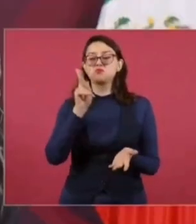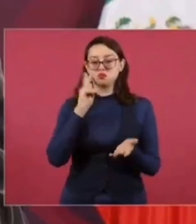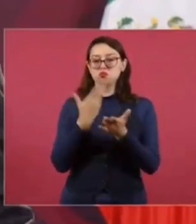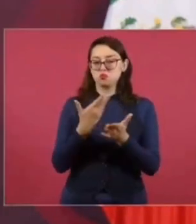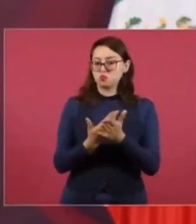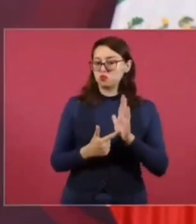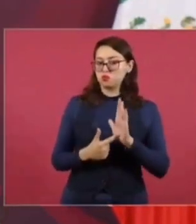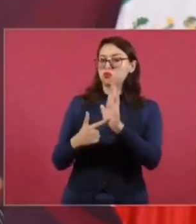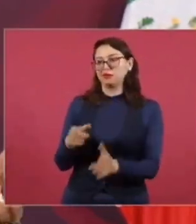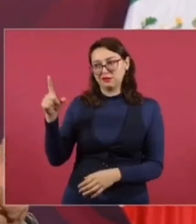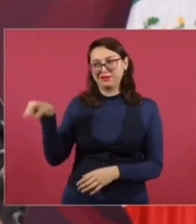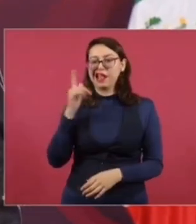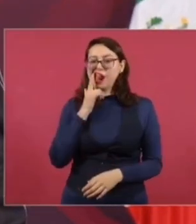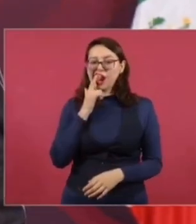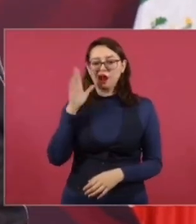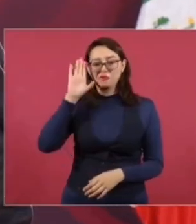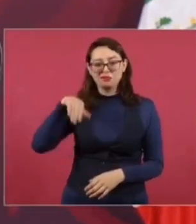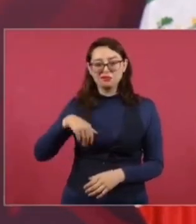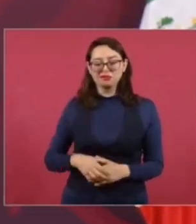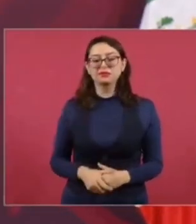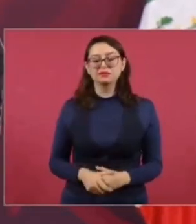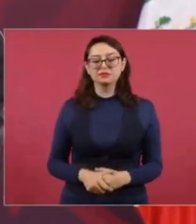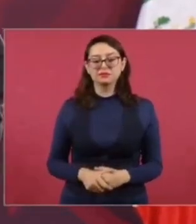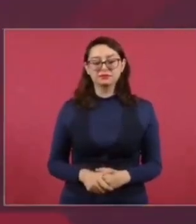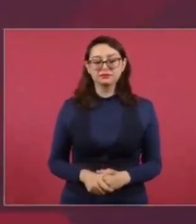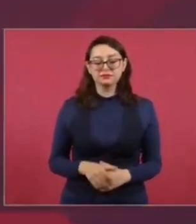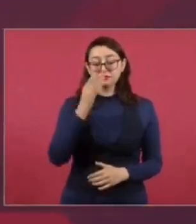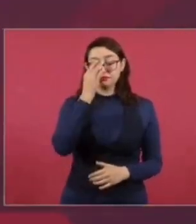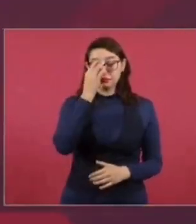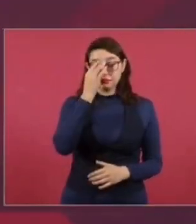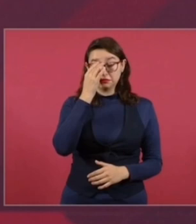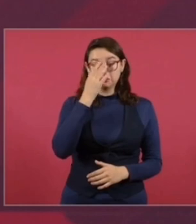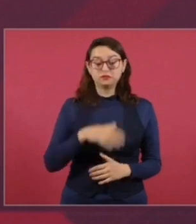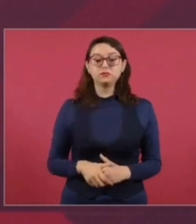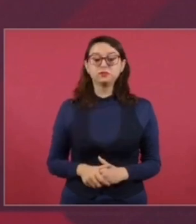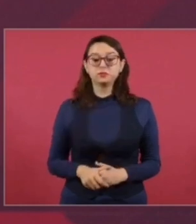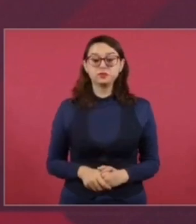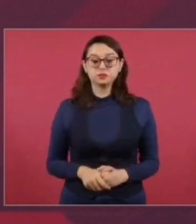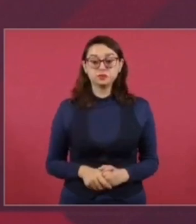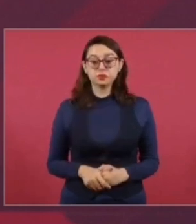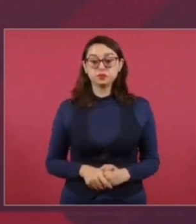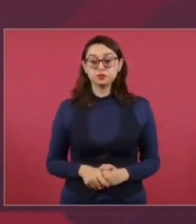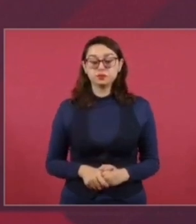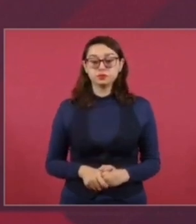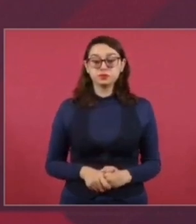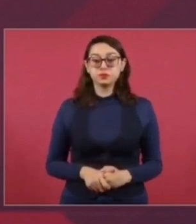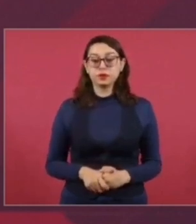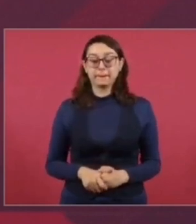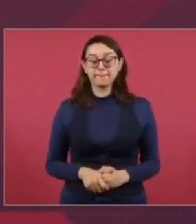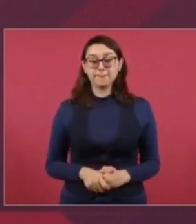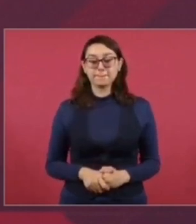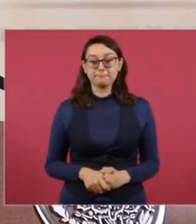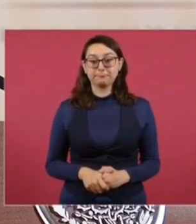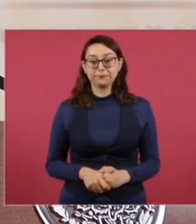De que son truculentos. Bueno, lo estoy probando, que no es un acto